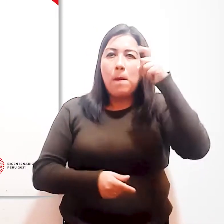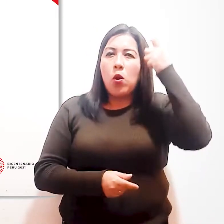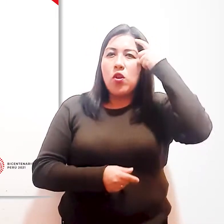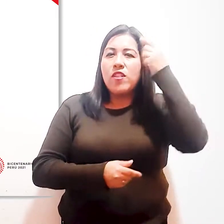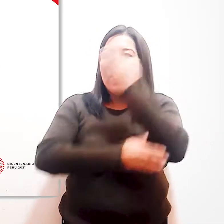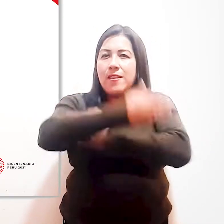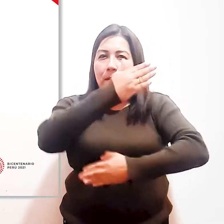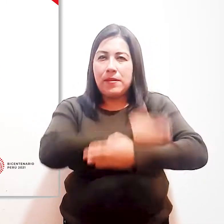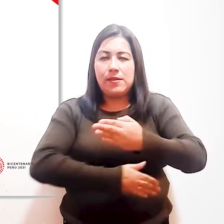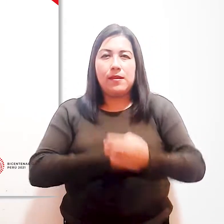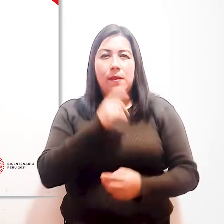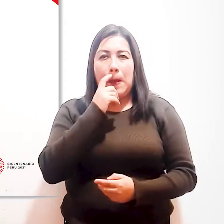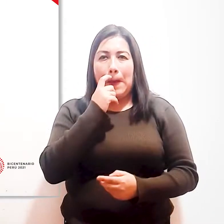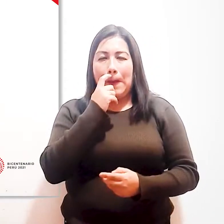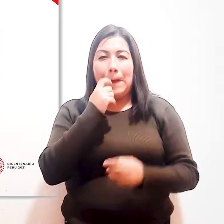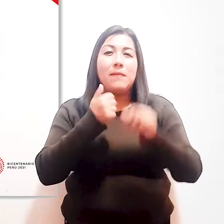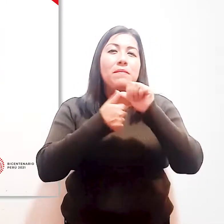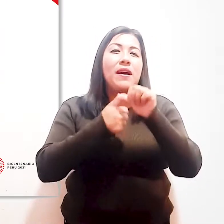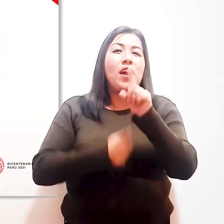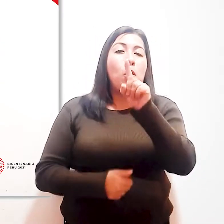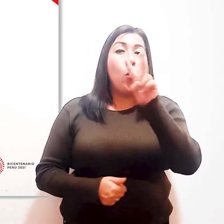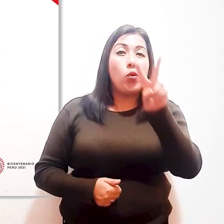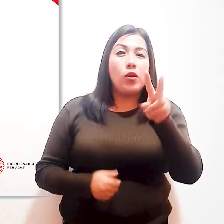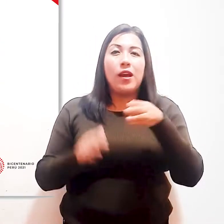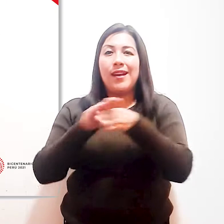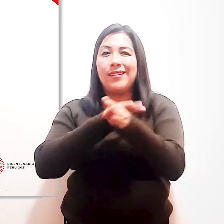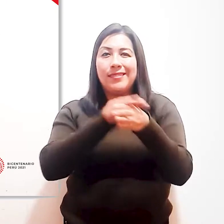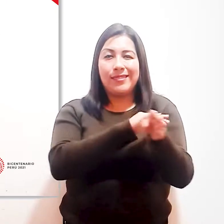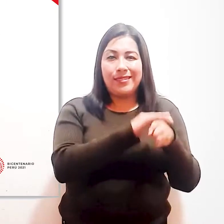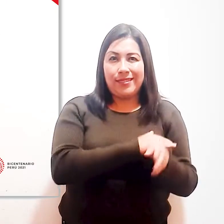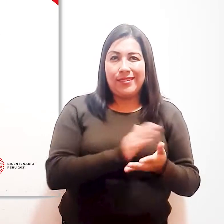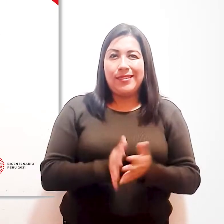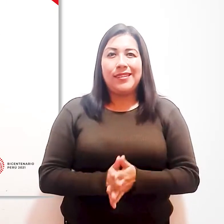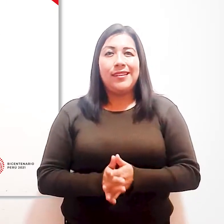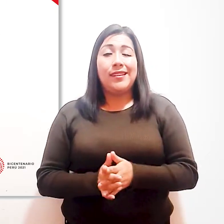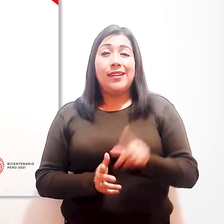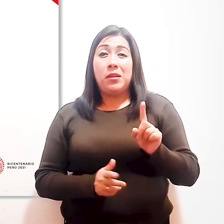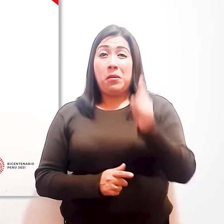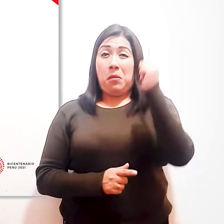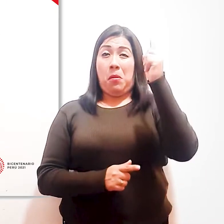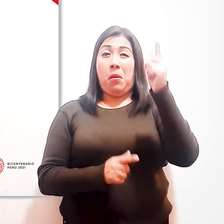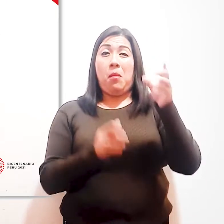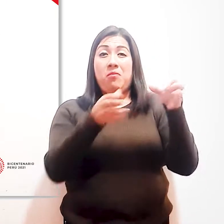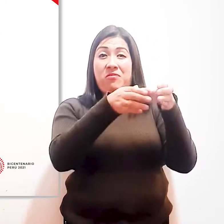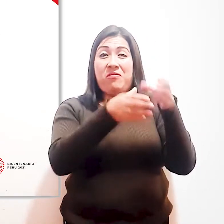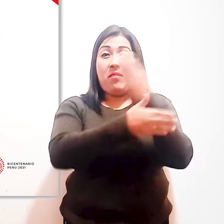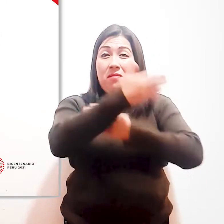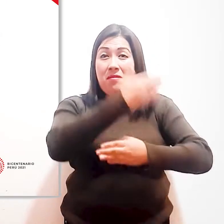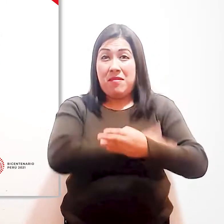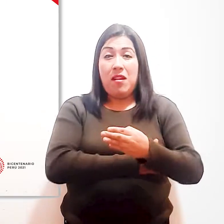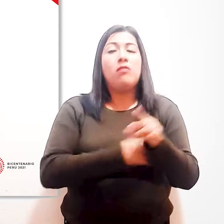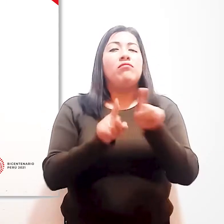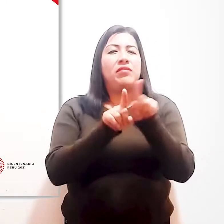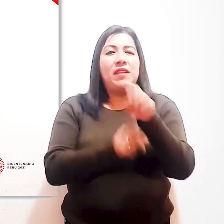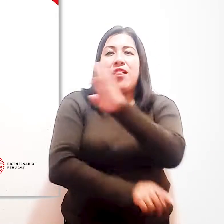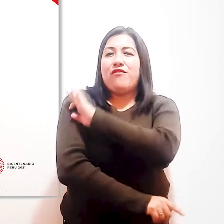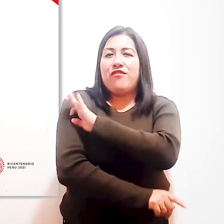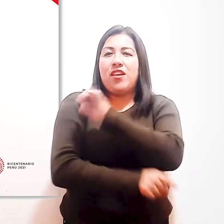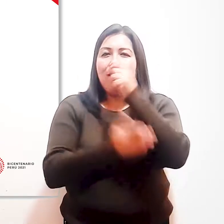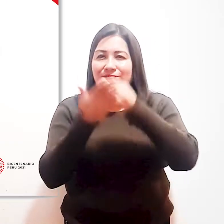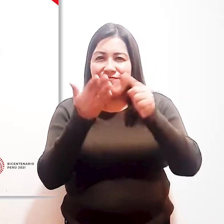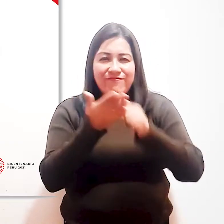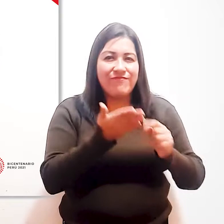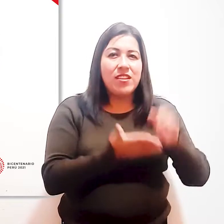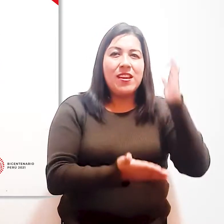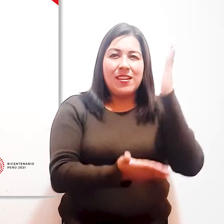en discapacidad. Página 12 accesibilidad no es sólo para discapacidad fiscalización y